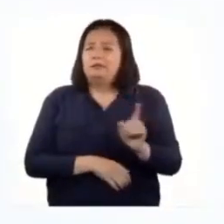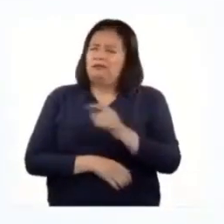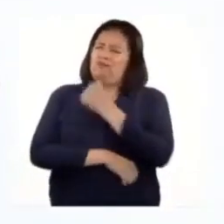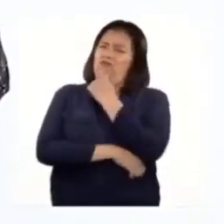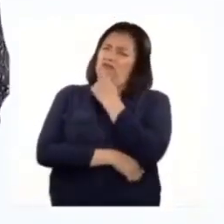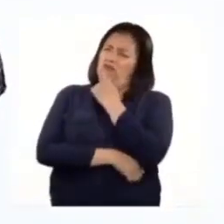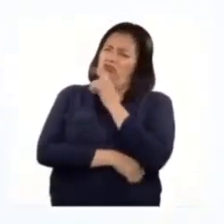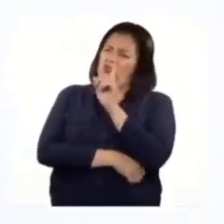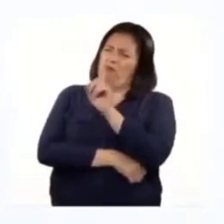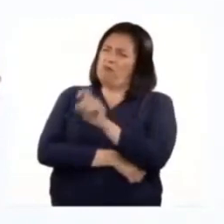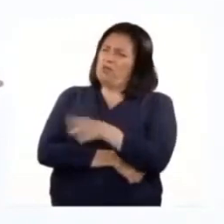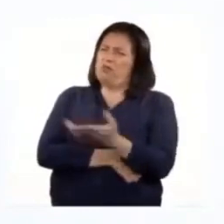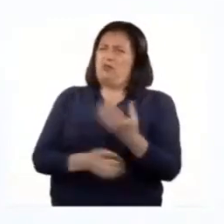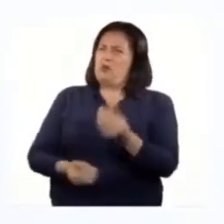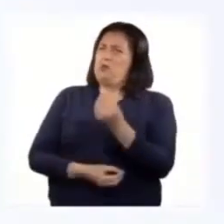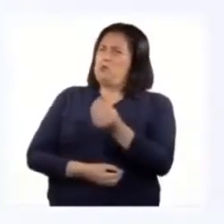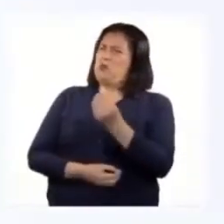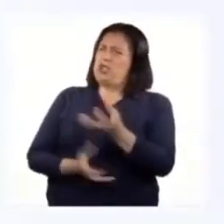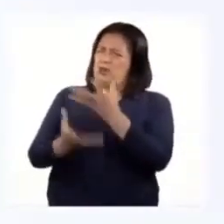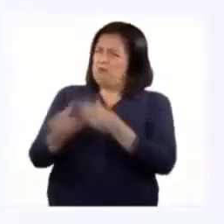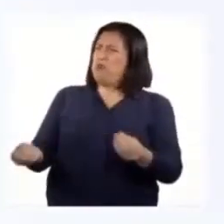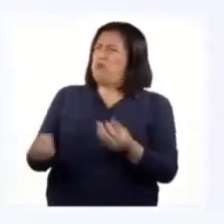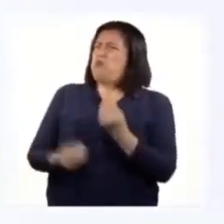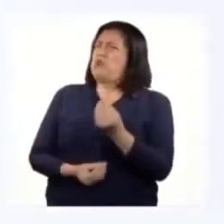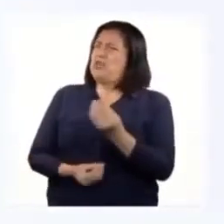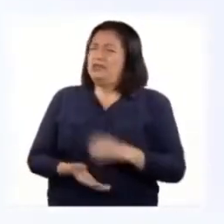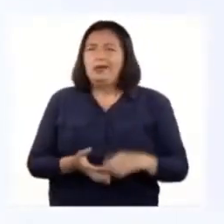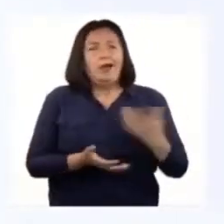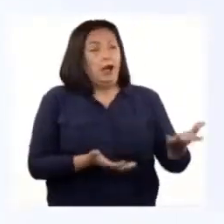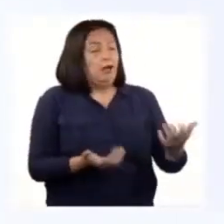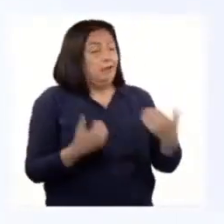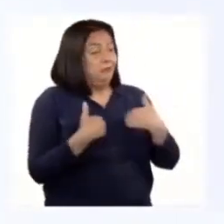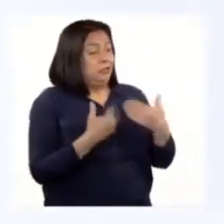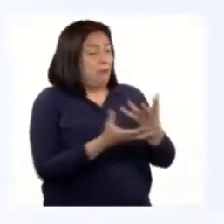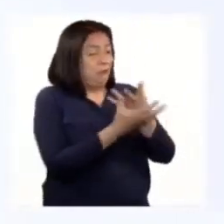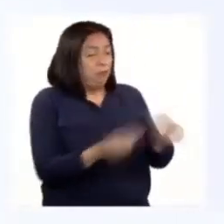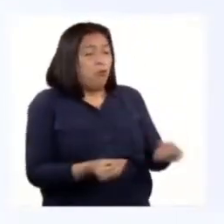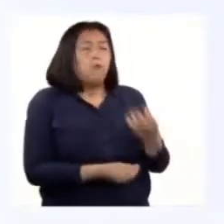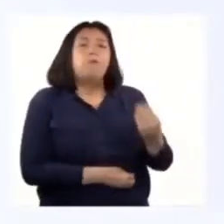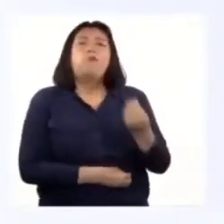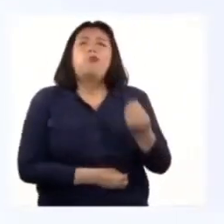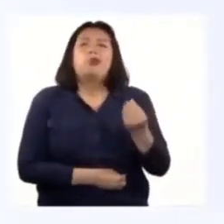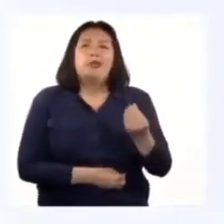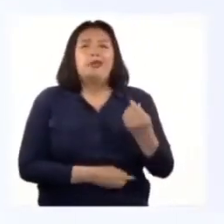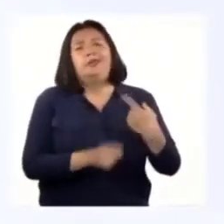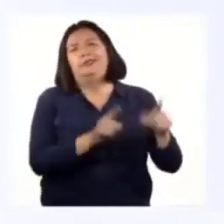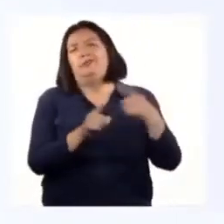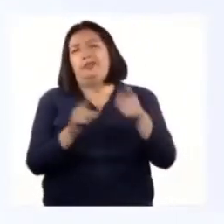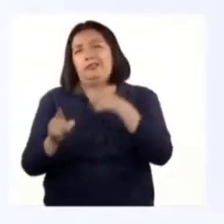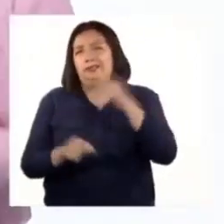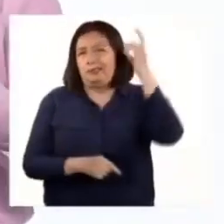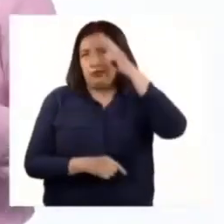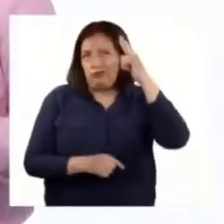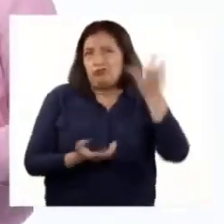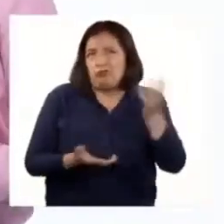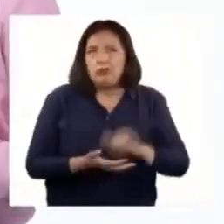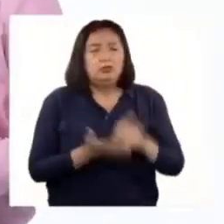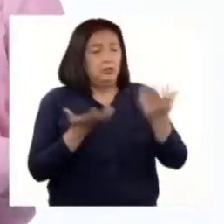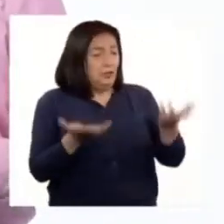siempre me pregunto esto, profe, ¿por qué sucede? La extinción de los animales se puede producir por muchas causas, Patricia.